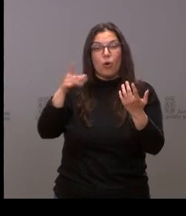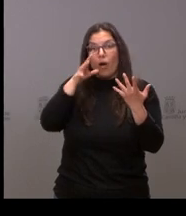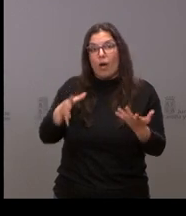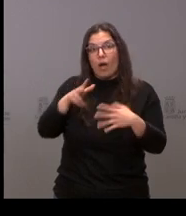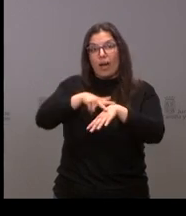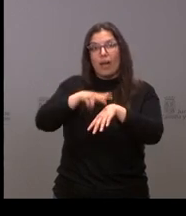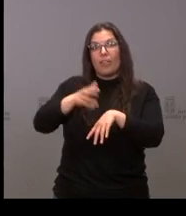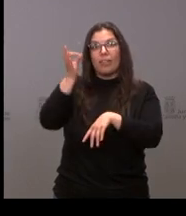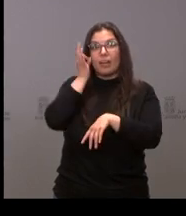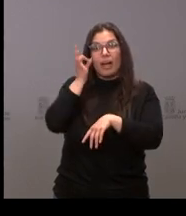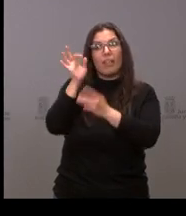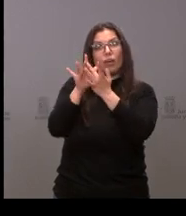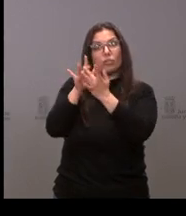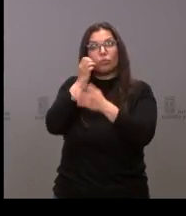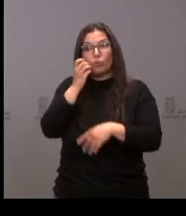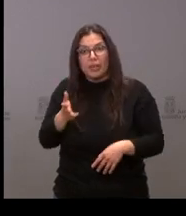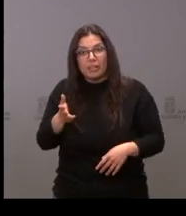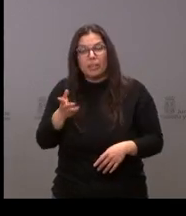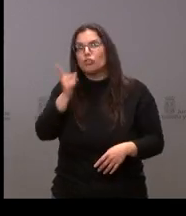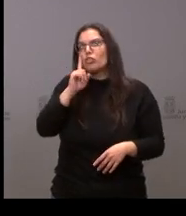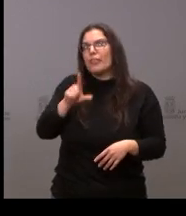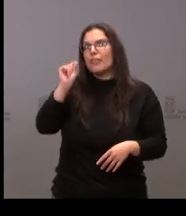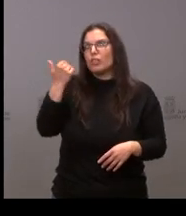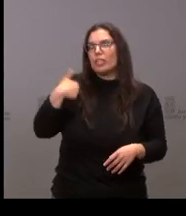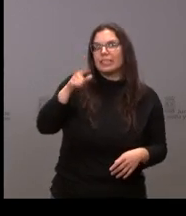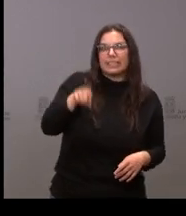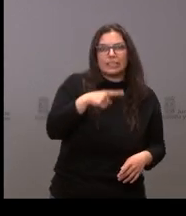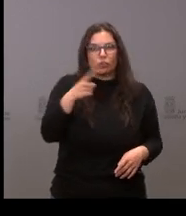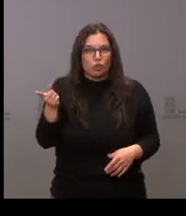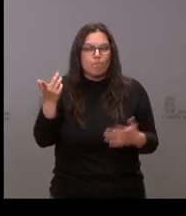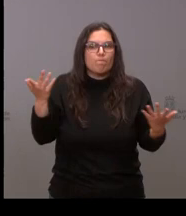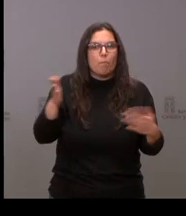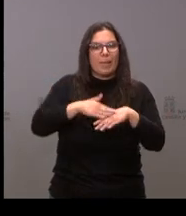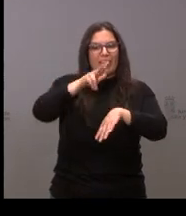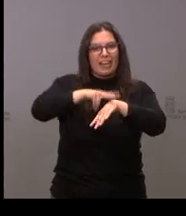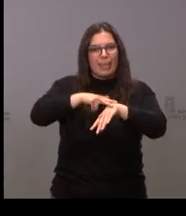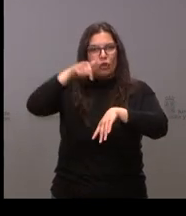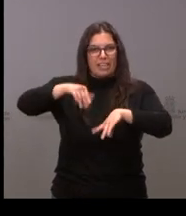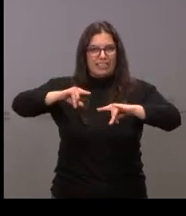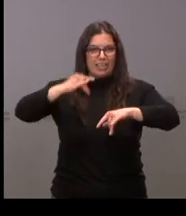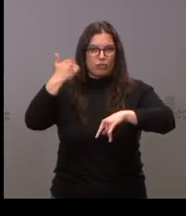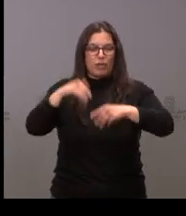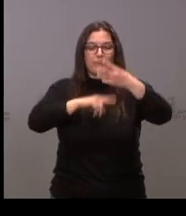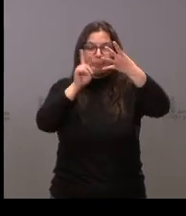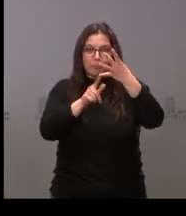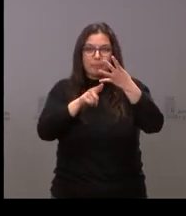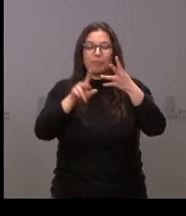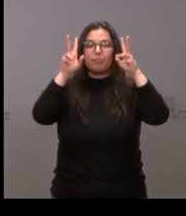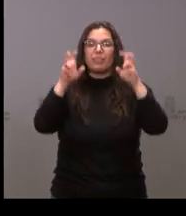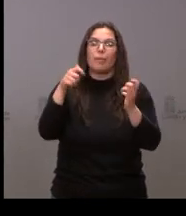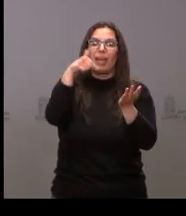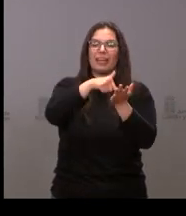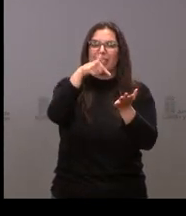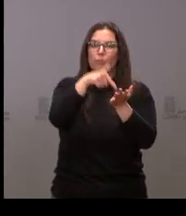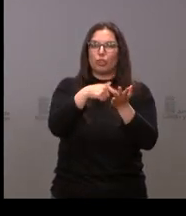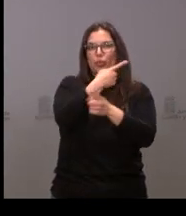Yolanda de Gregorio tiene muy buena relación no sé si hay una una decisión tomada para la delegación de la Junta aquí en Soria y por último sobre la fiscalidad diferenciada